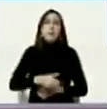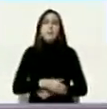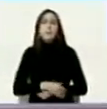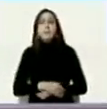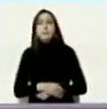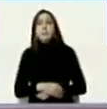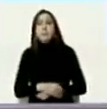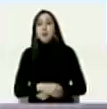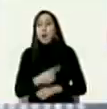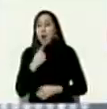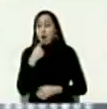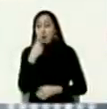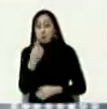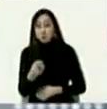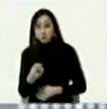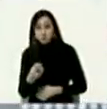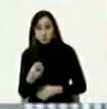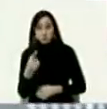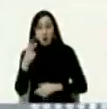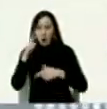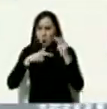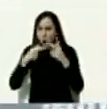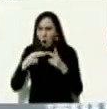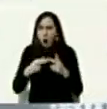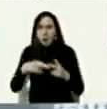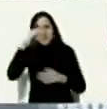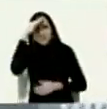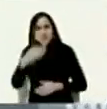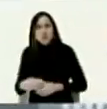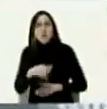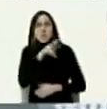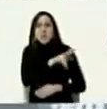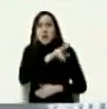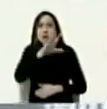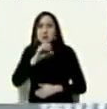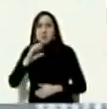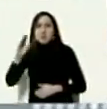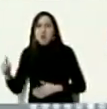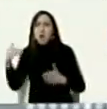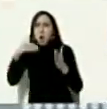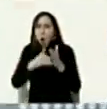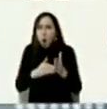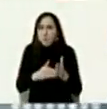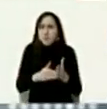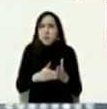habían dicho que habían construido un ejército de 300 mil soldados